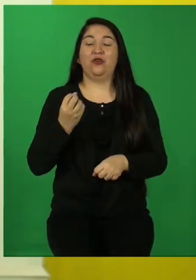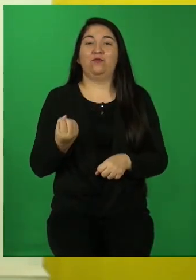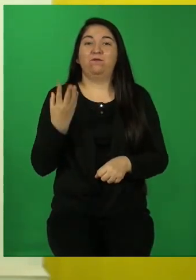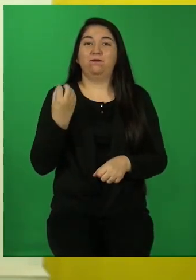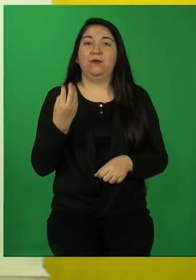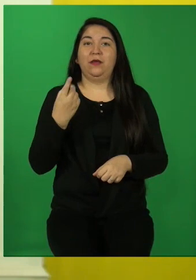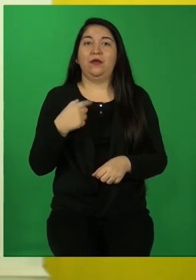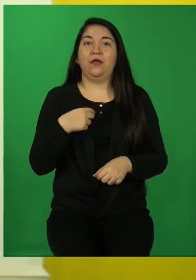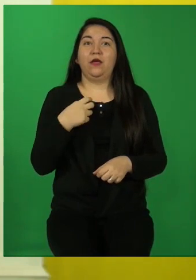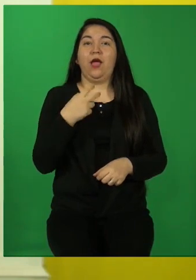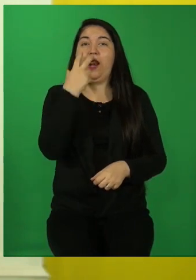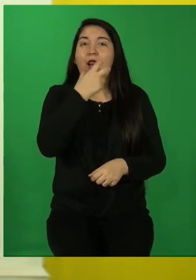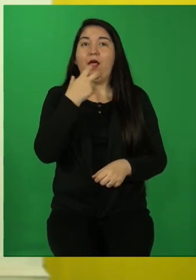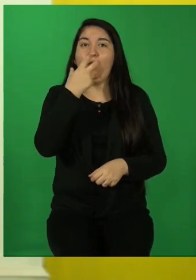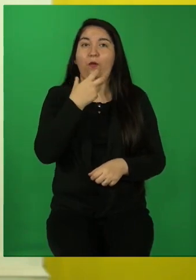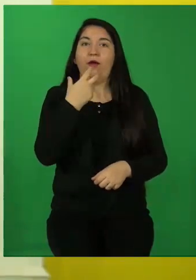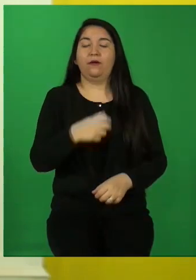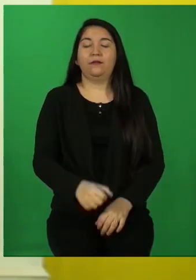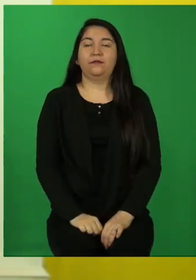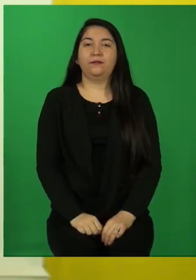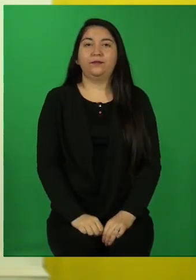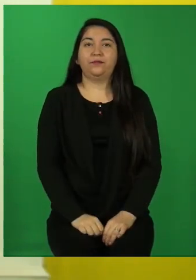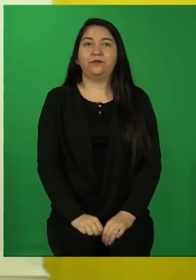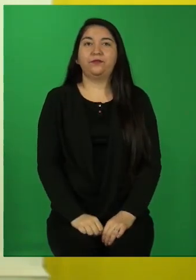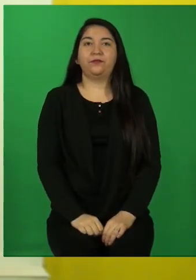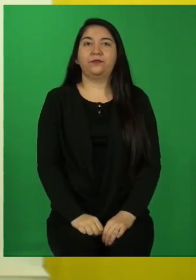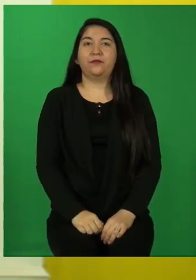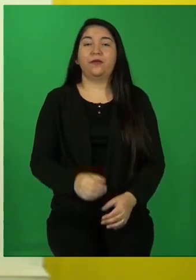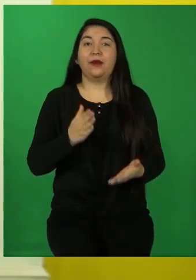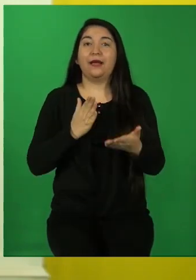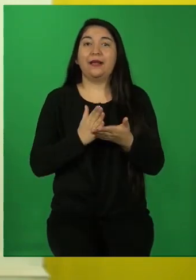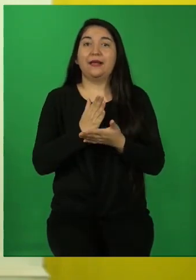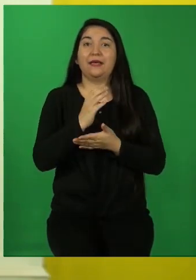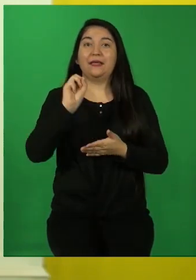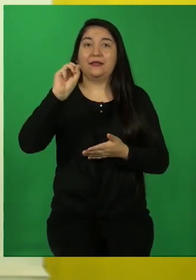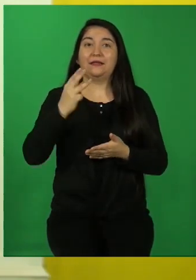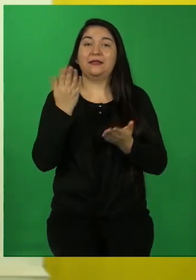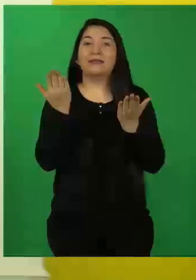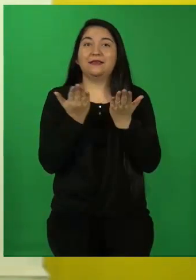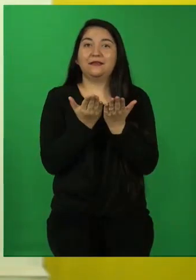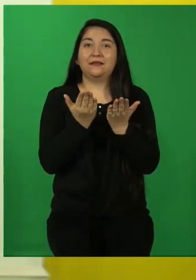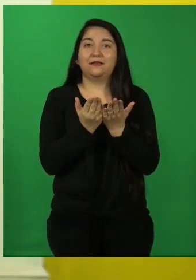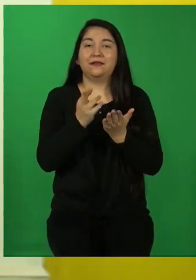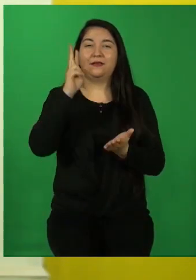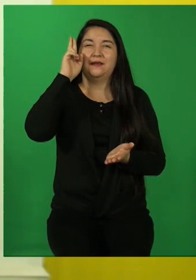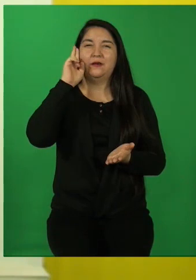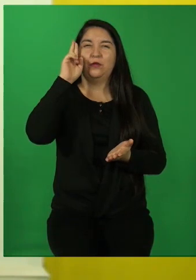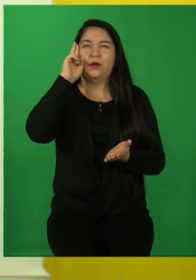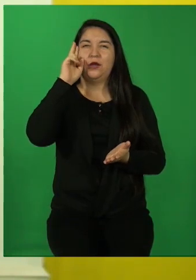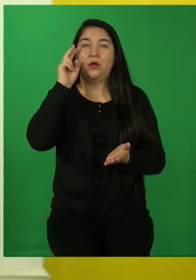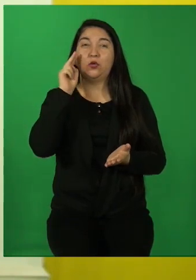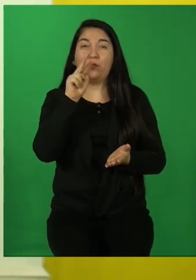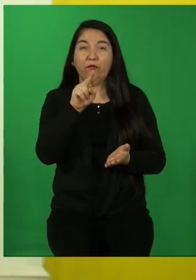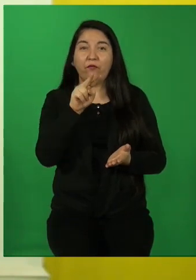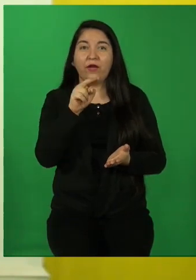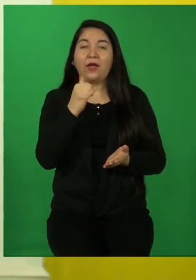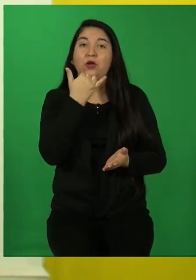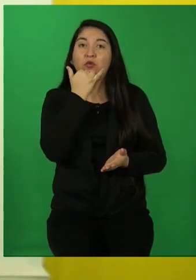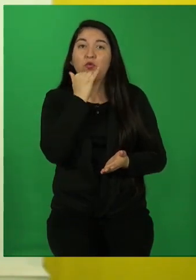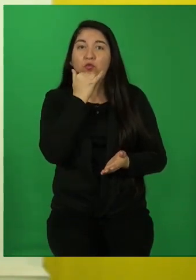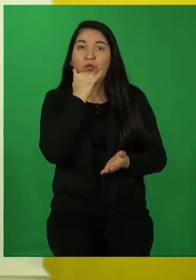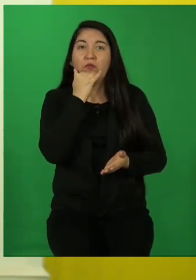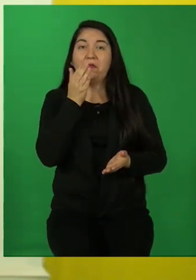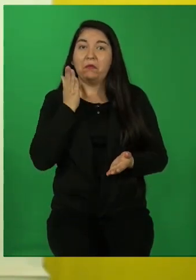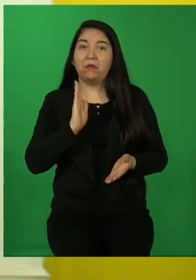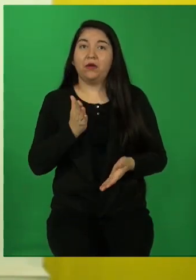profesora de Lengua y Literatura. Vamos a dar inicio a esta tercera clase, recuerde que lo puede ver en el canal de YouTube, y vamos a